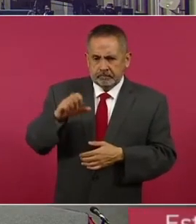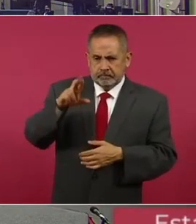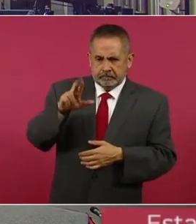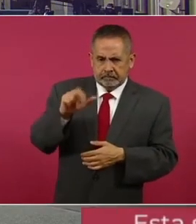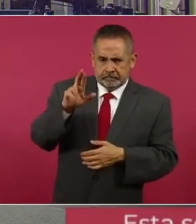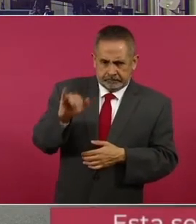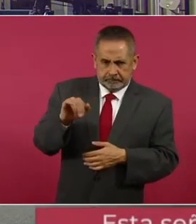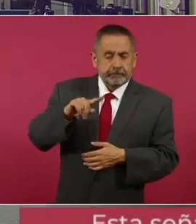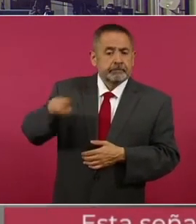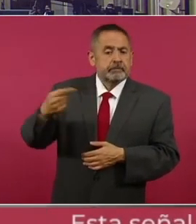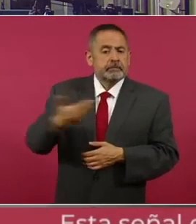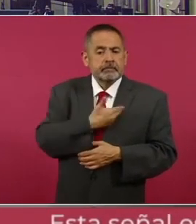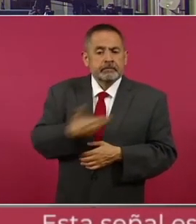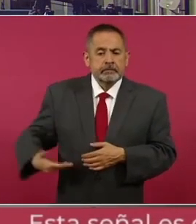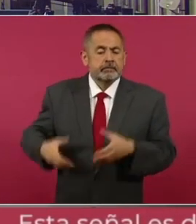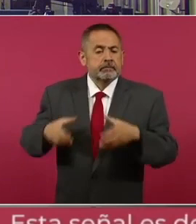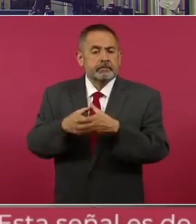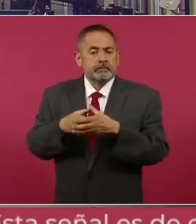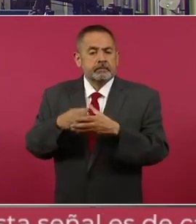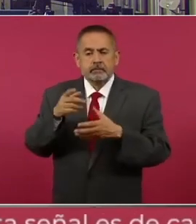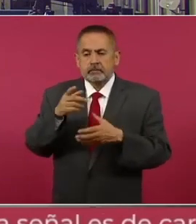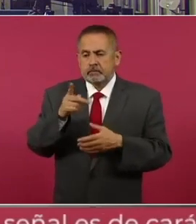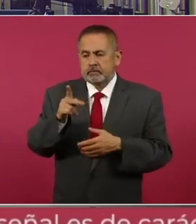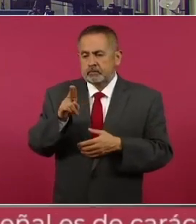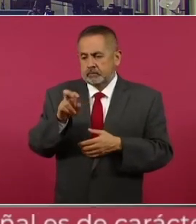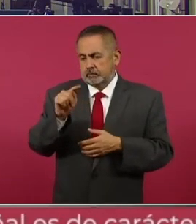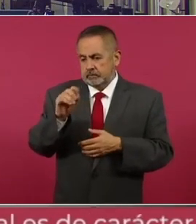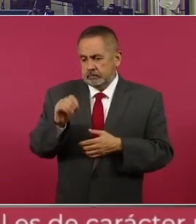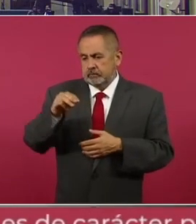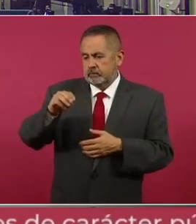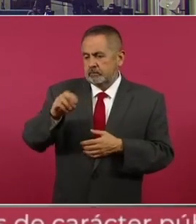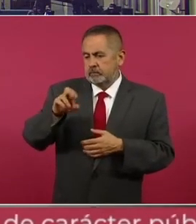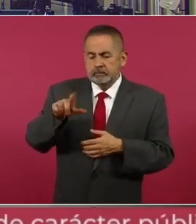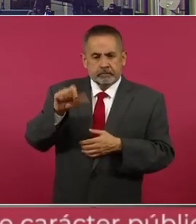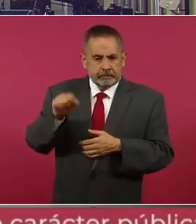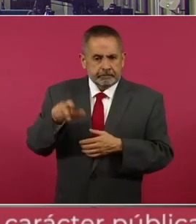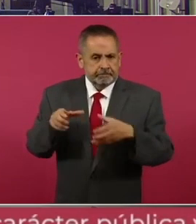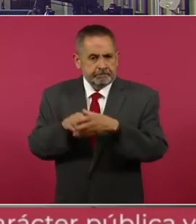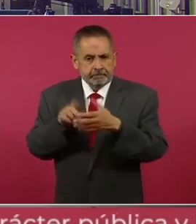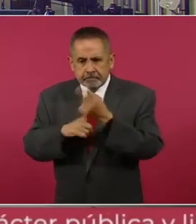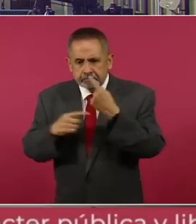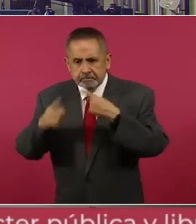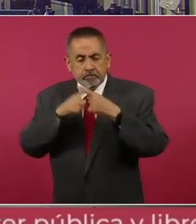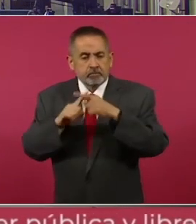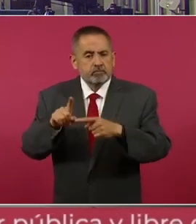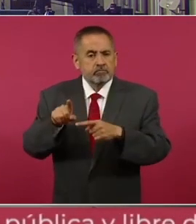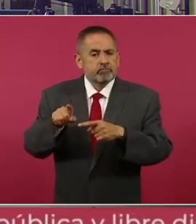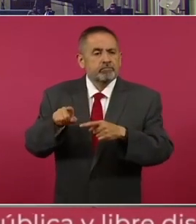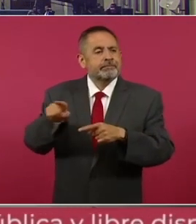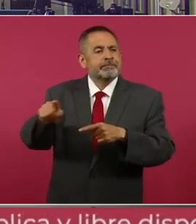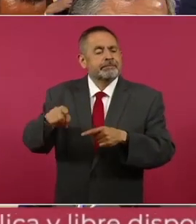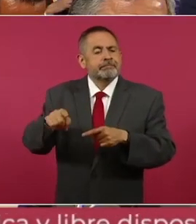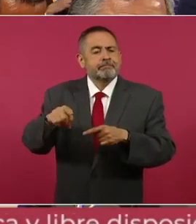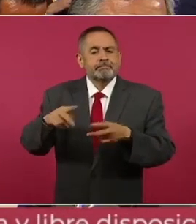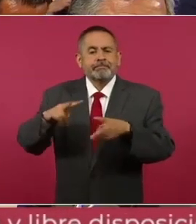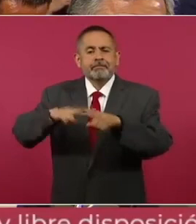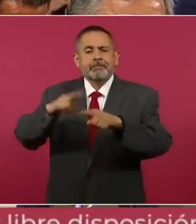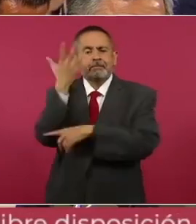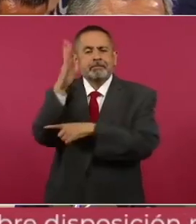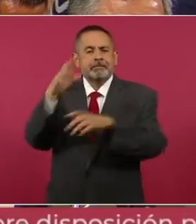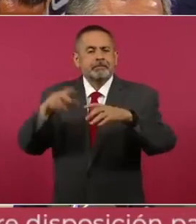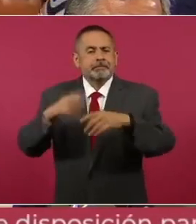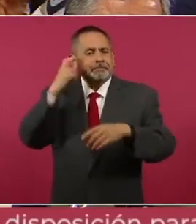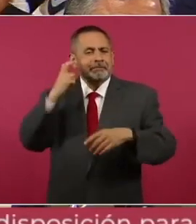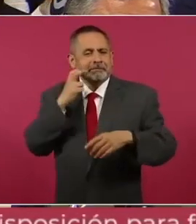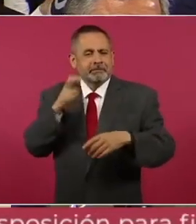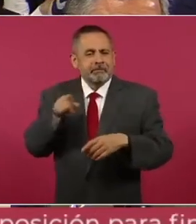es presidenta municipal de Puerto Morelos. Uno de ellos es sobre las obras del Parque Leona Vicario, donde se destinaron 10 millones de pesos de